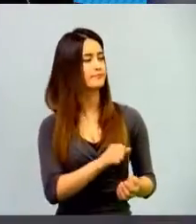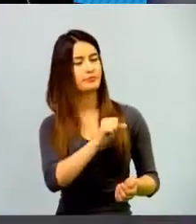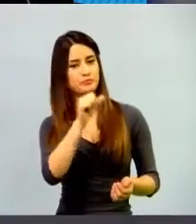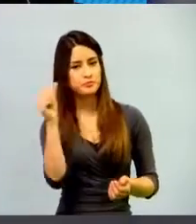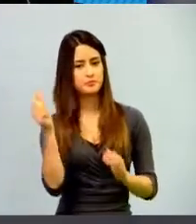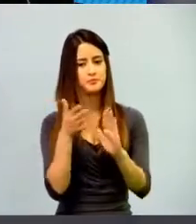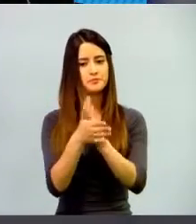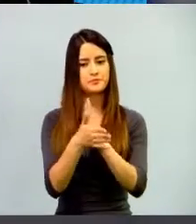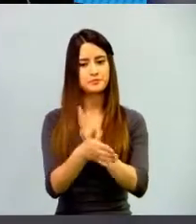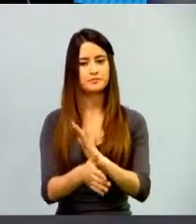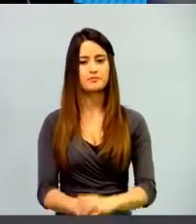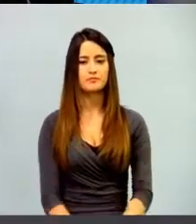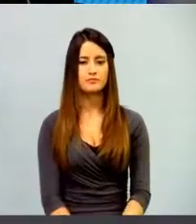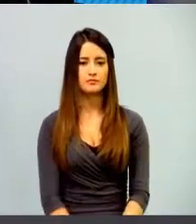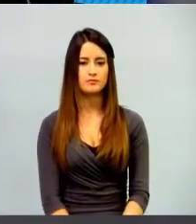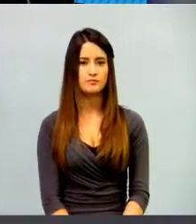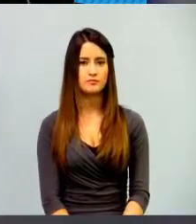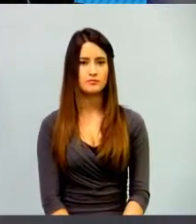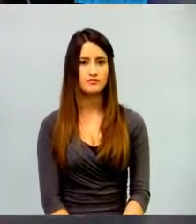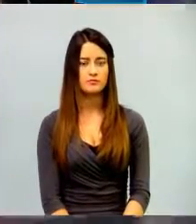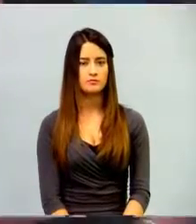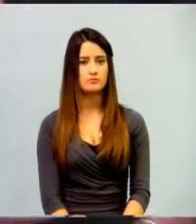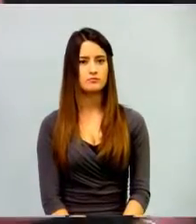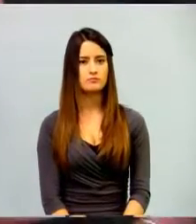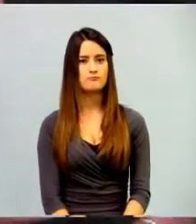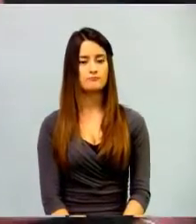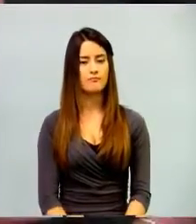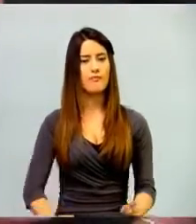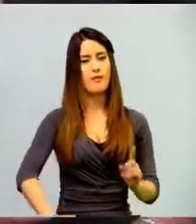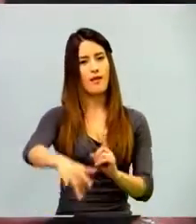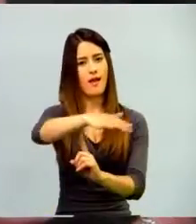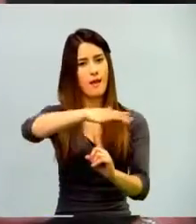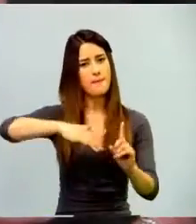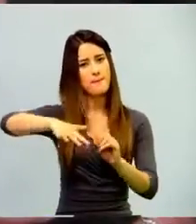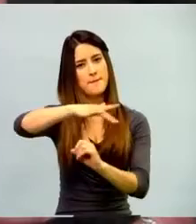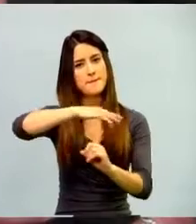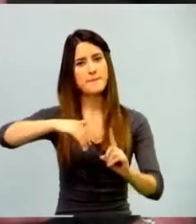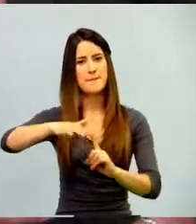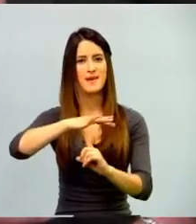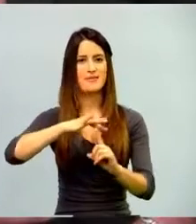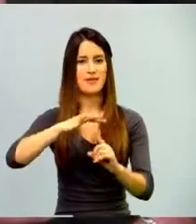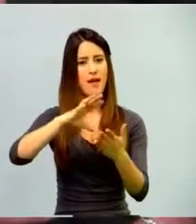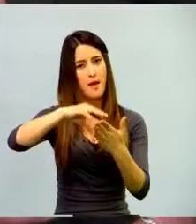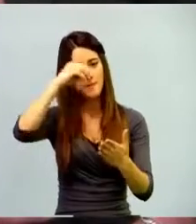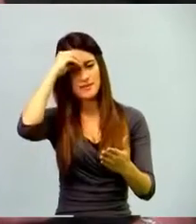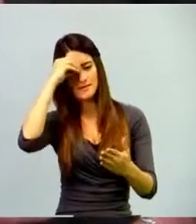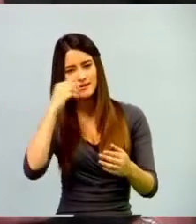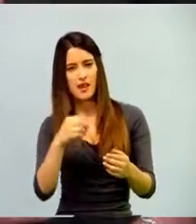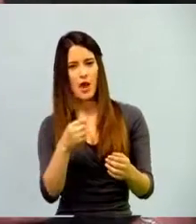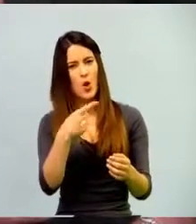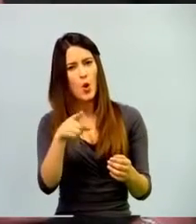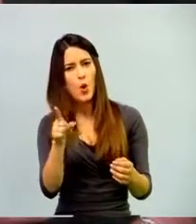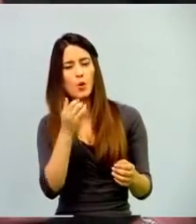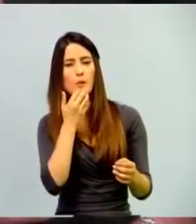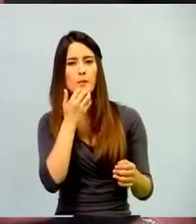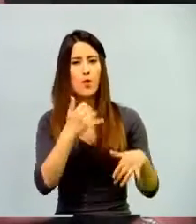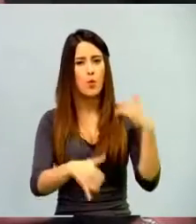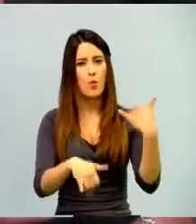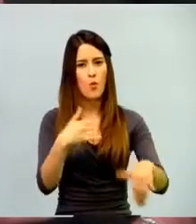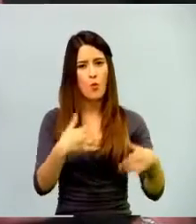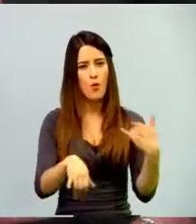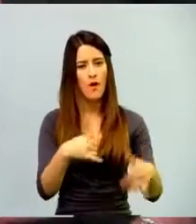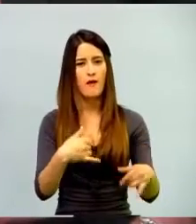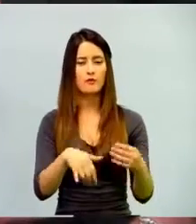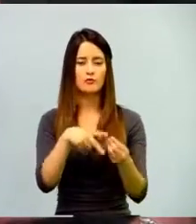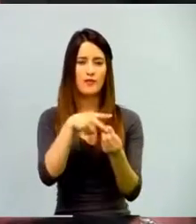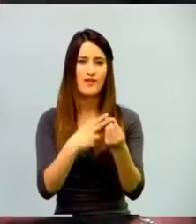convertido el uso de ambientes inmersivos de aprendizaje, más que de juegos, como la nueva frontera de las herramientas de e